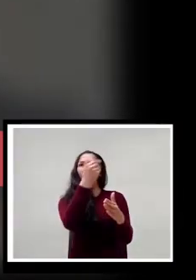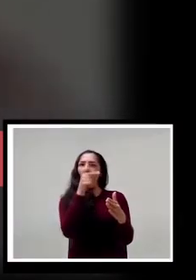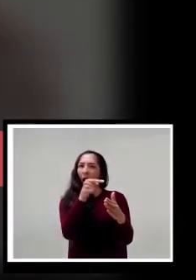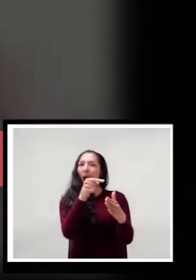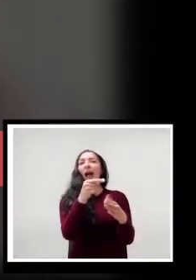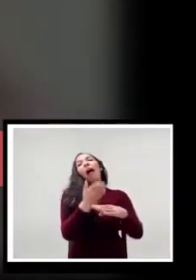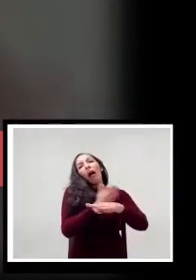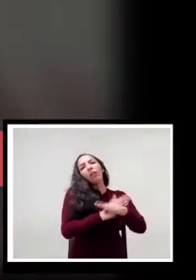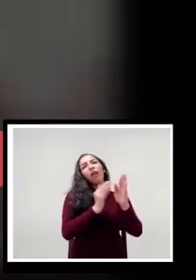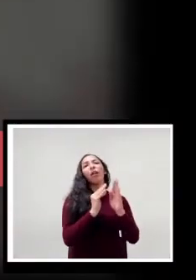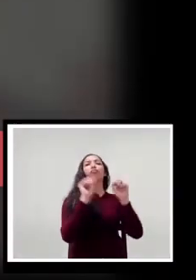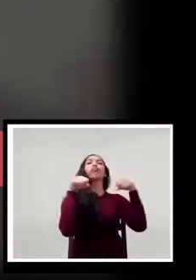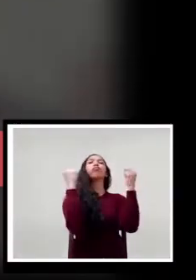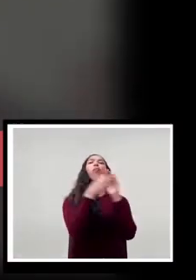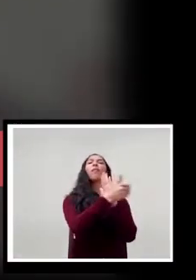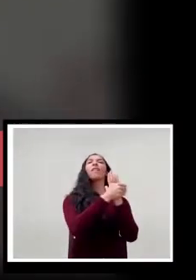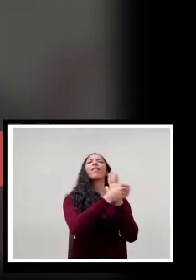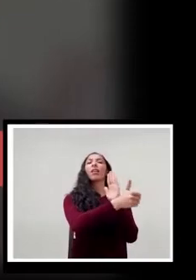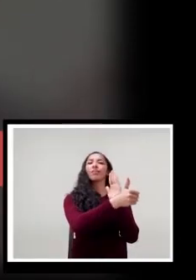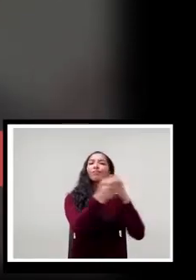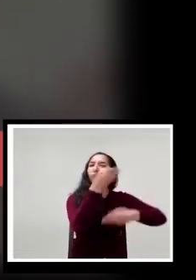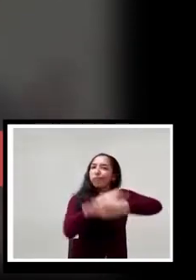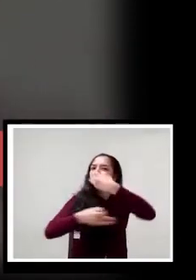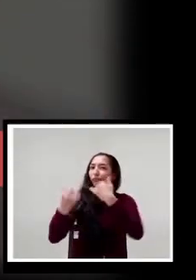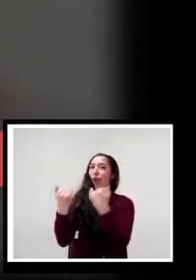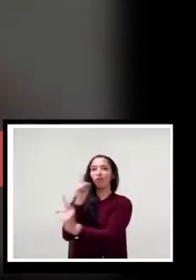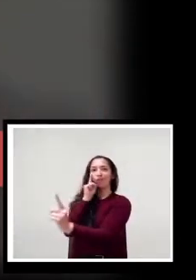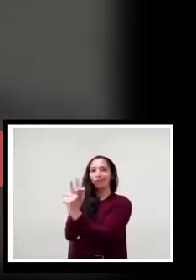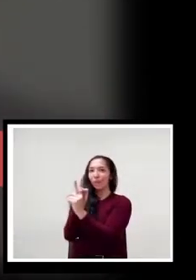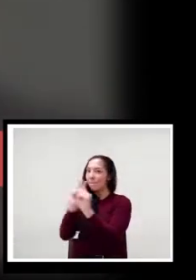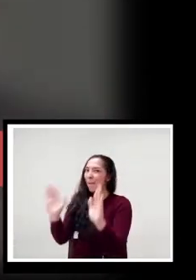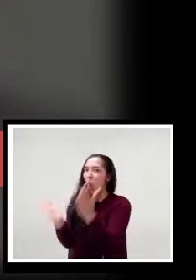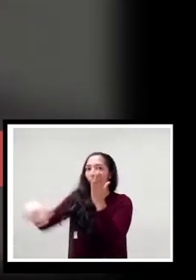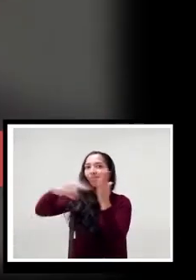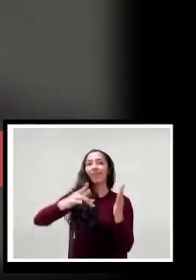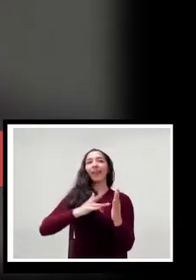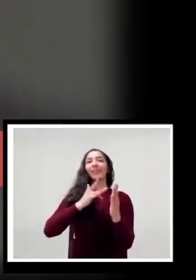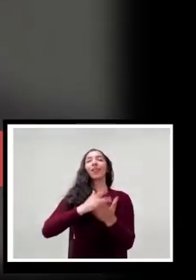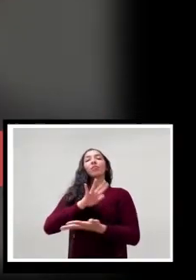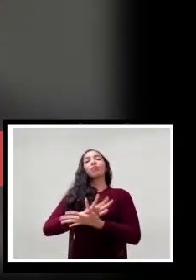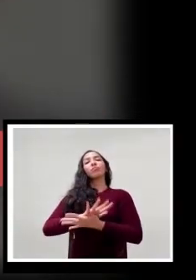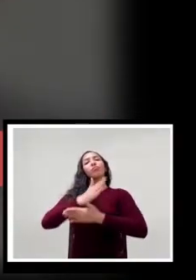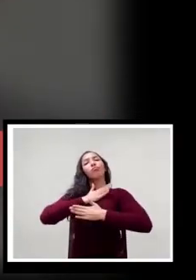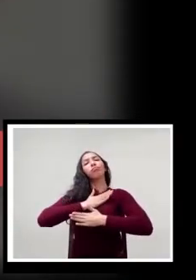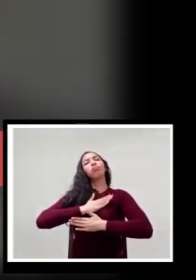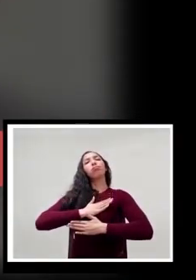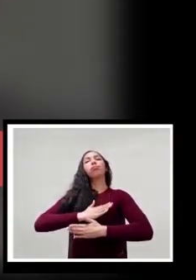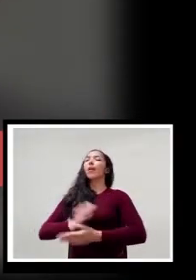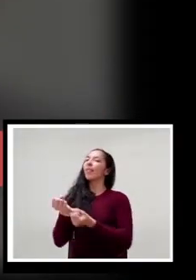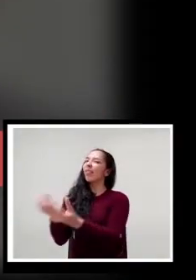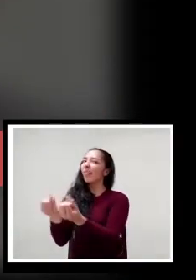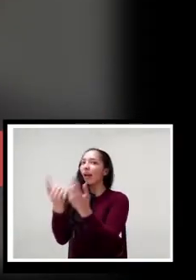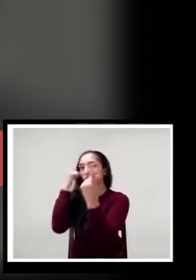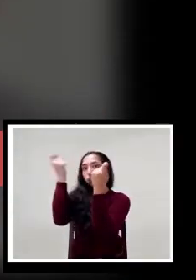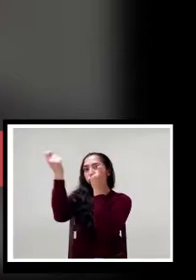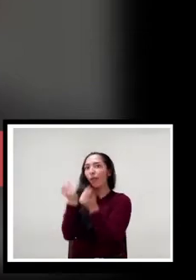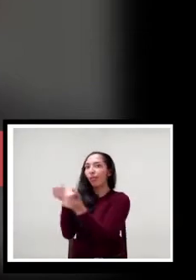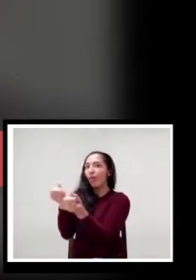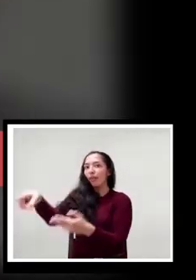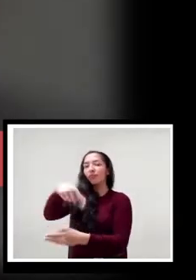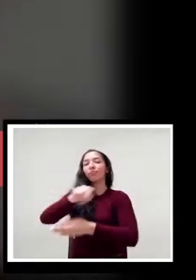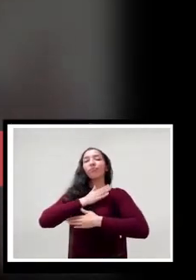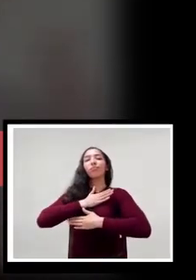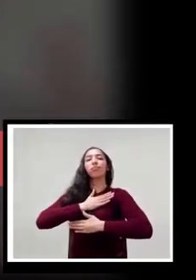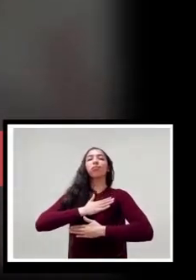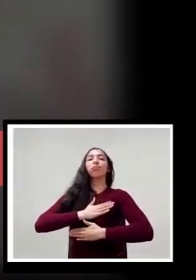habilidades motoras ahora la prioridad pasa a ser mitigar los niveles de ansiedad de los estudiantes. También